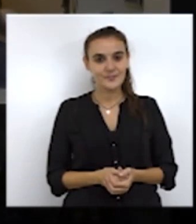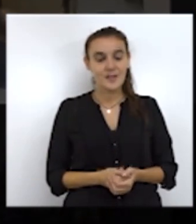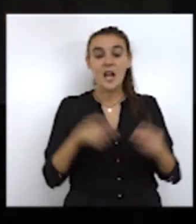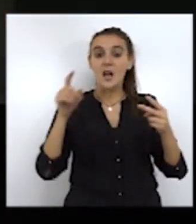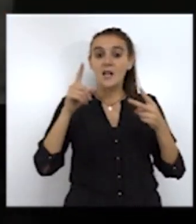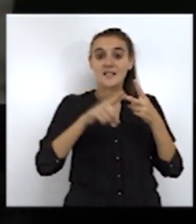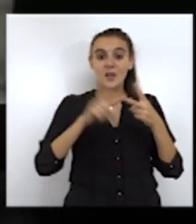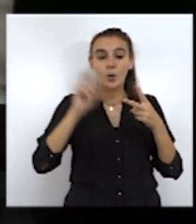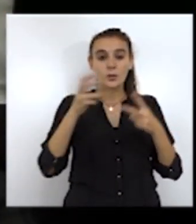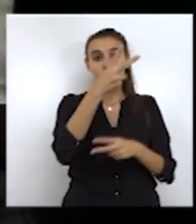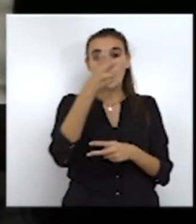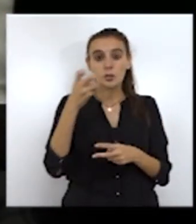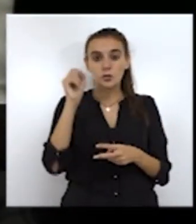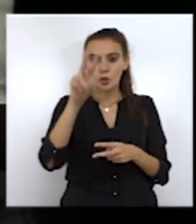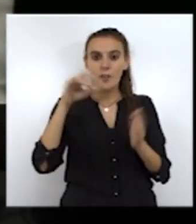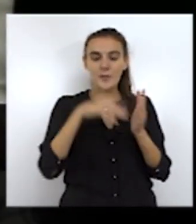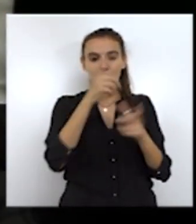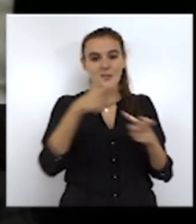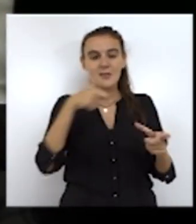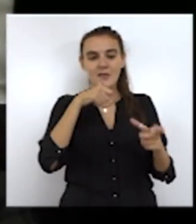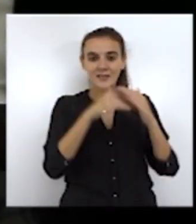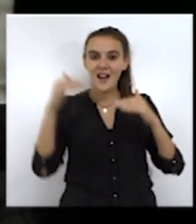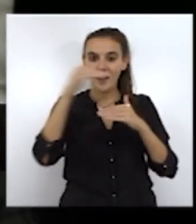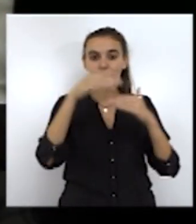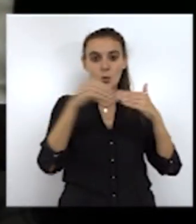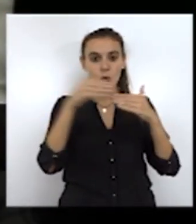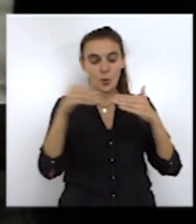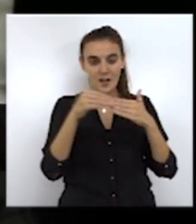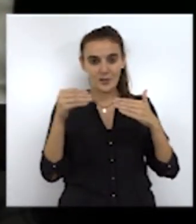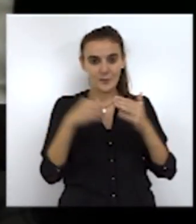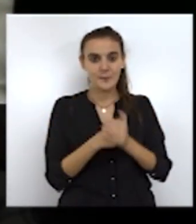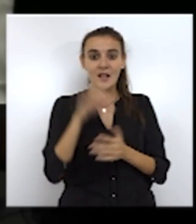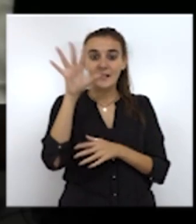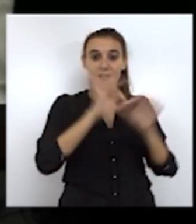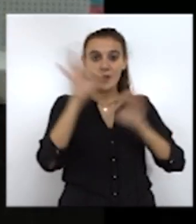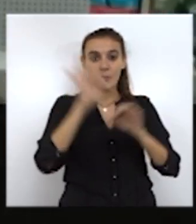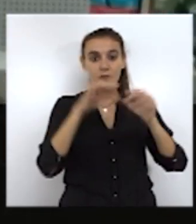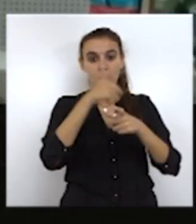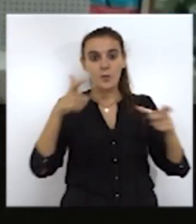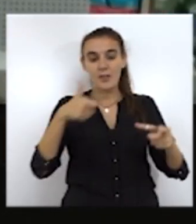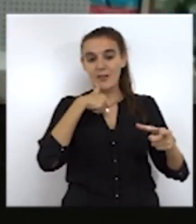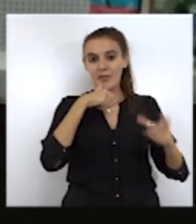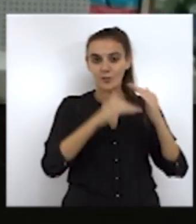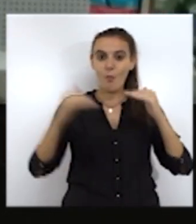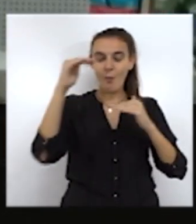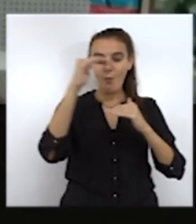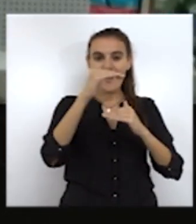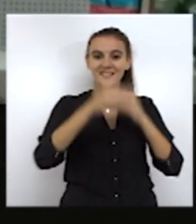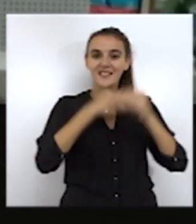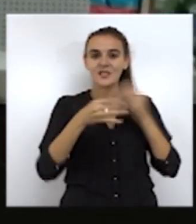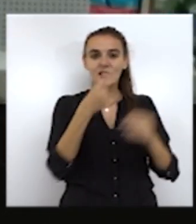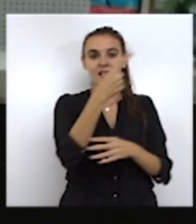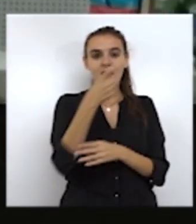Por otro lado, más de 12.000 ceutíes se han dado de alta como usuarios del centro, el 15% de la población de Ceuta. Se han